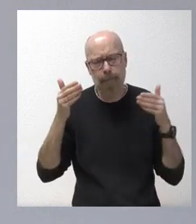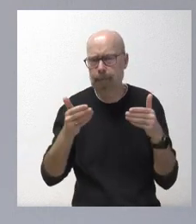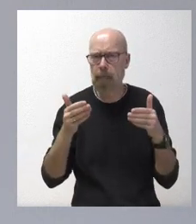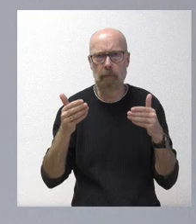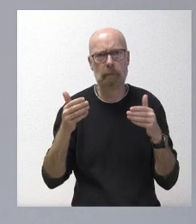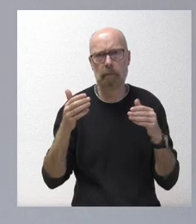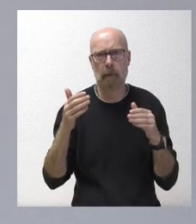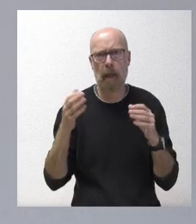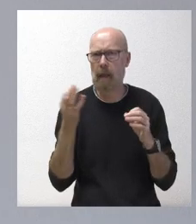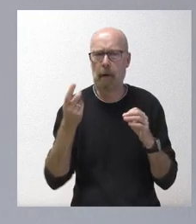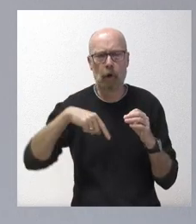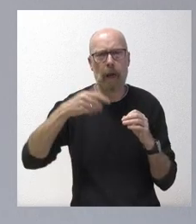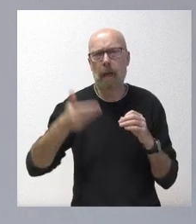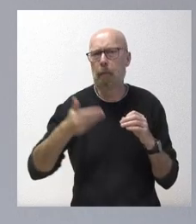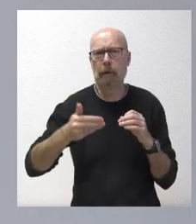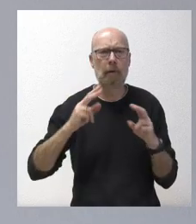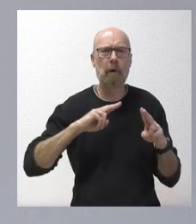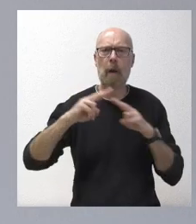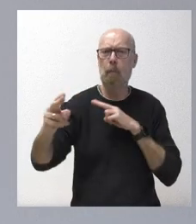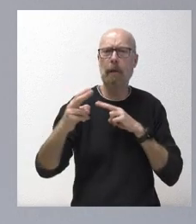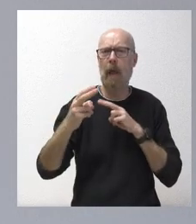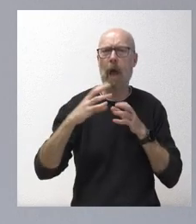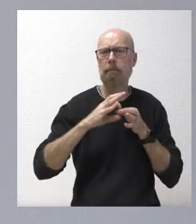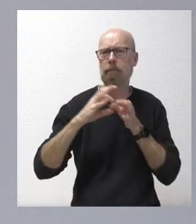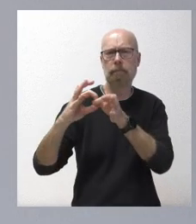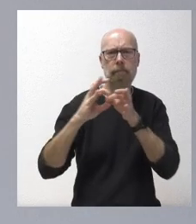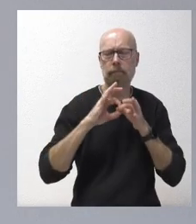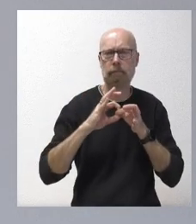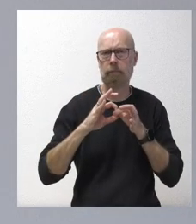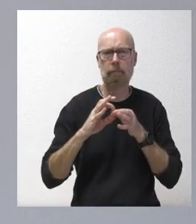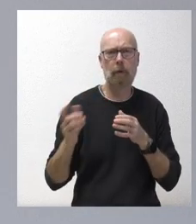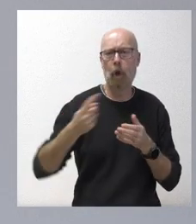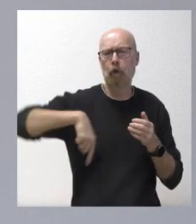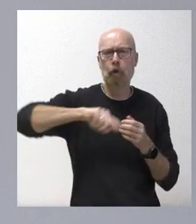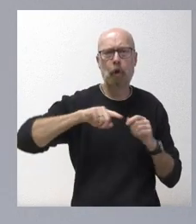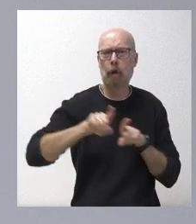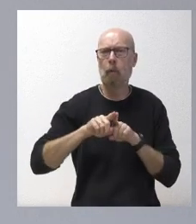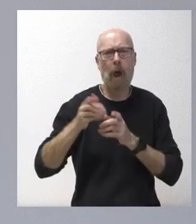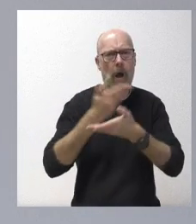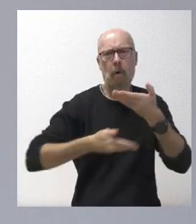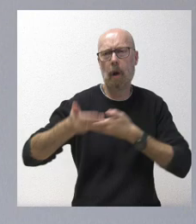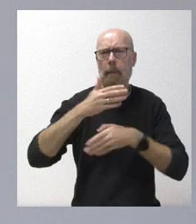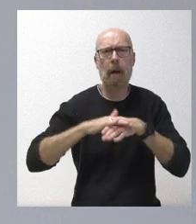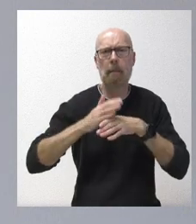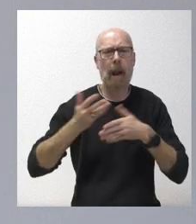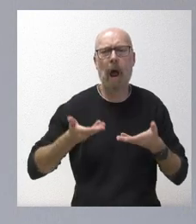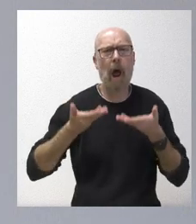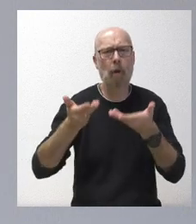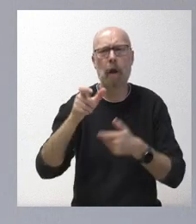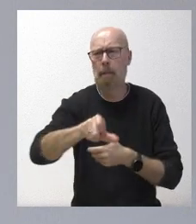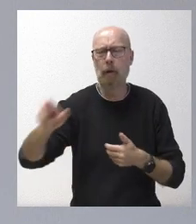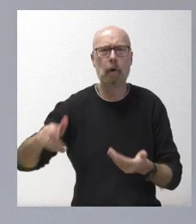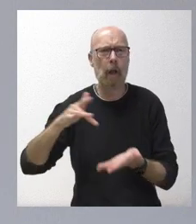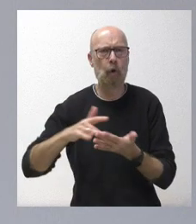una respuesta leal, coordinada y un todos a una y una mano común para auxiliar a las personas que están sufriendo